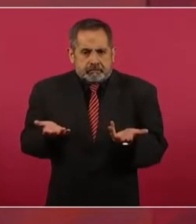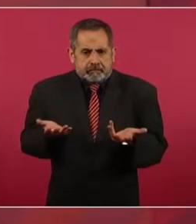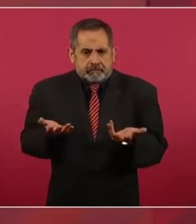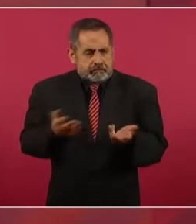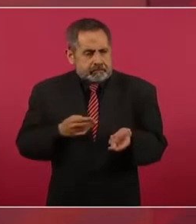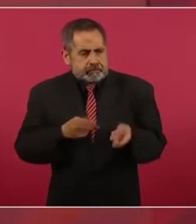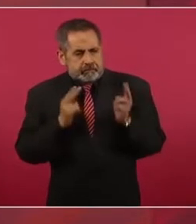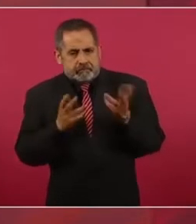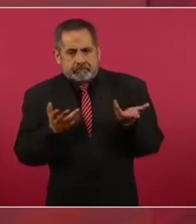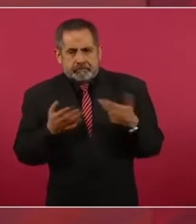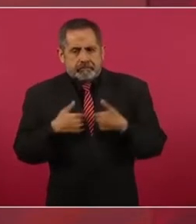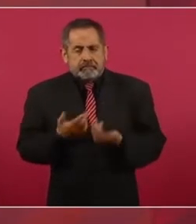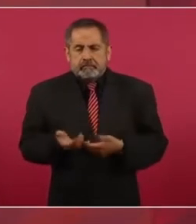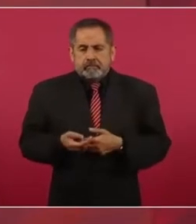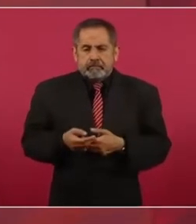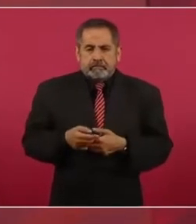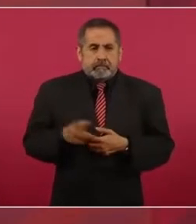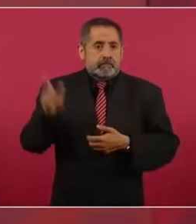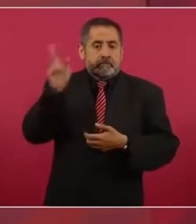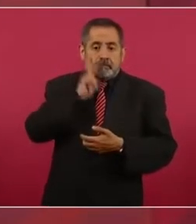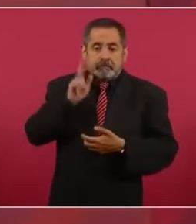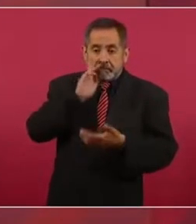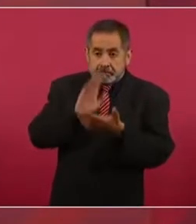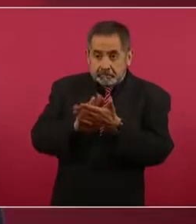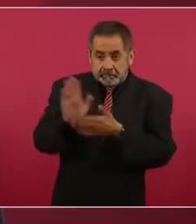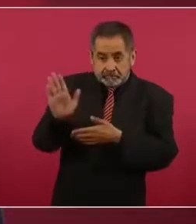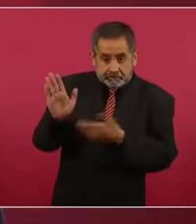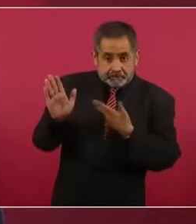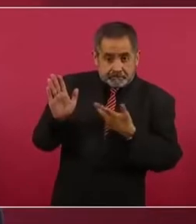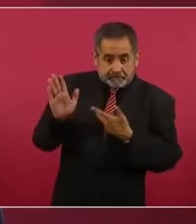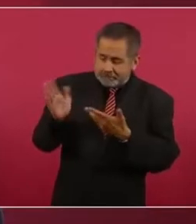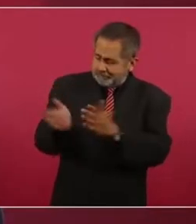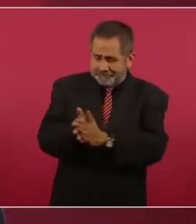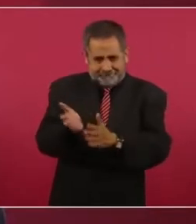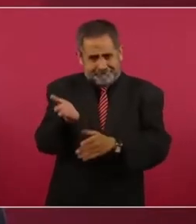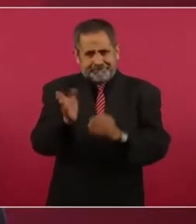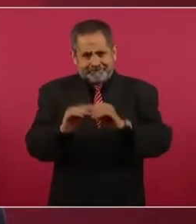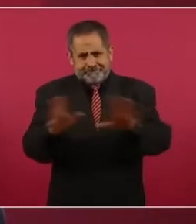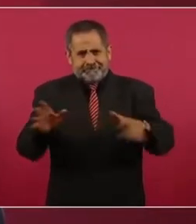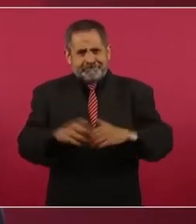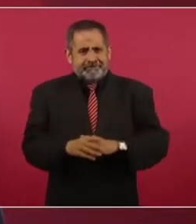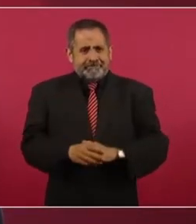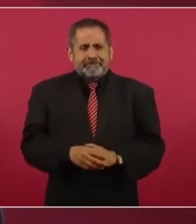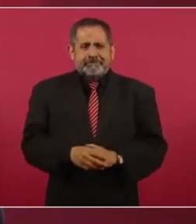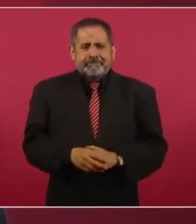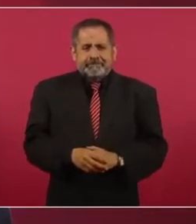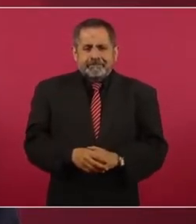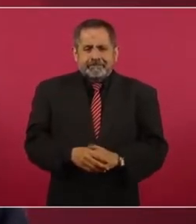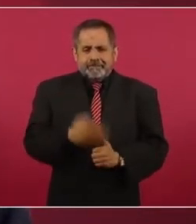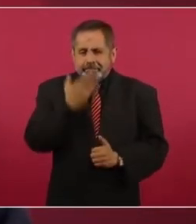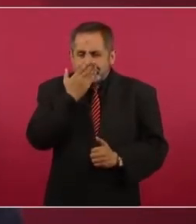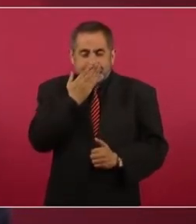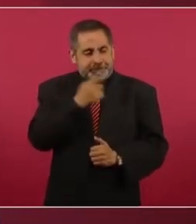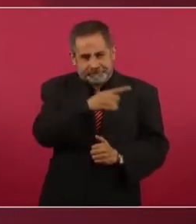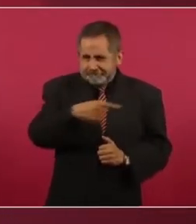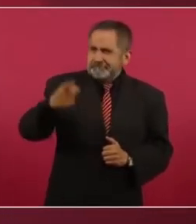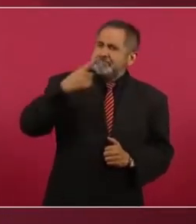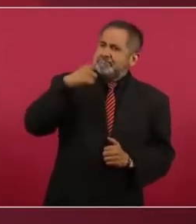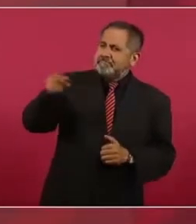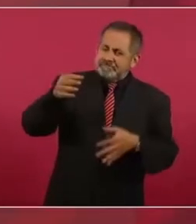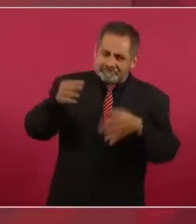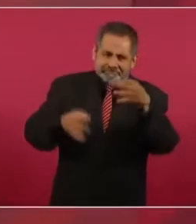Si tienen pruebas, pues que procedan